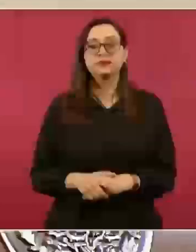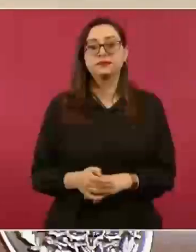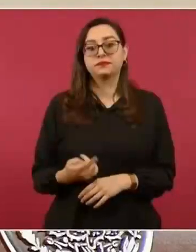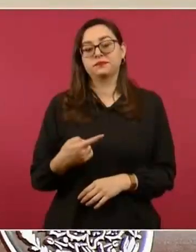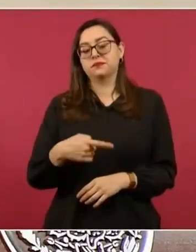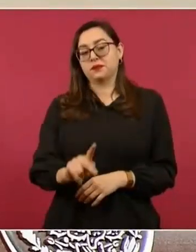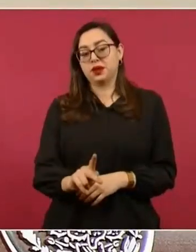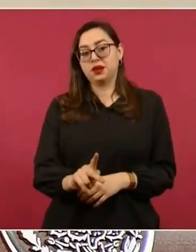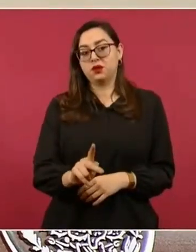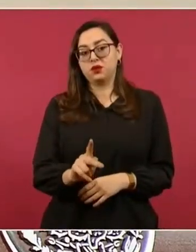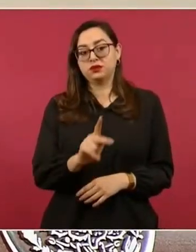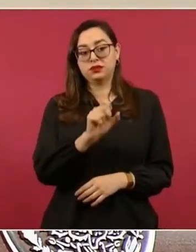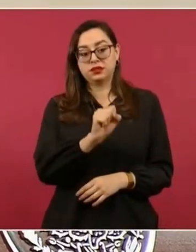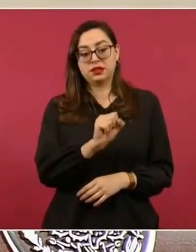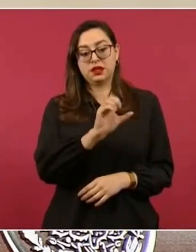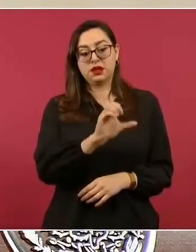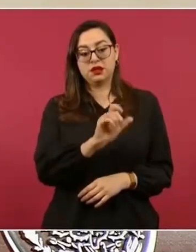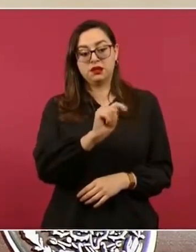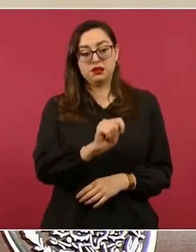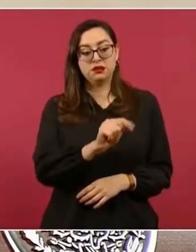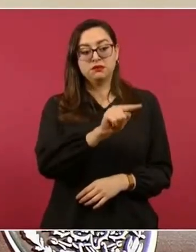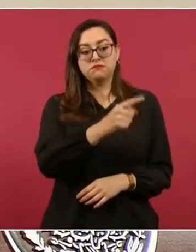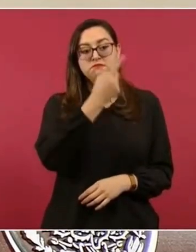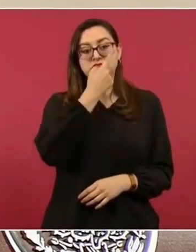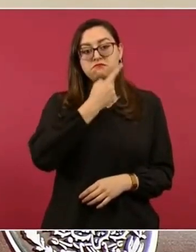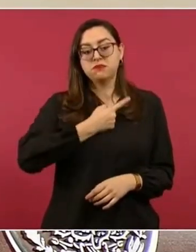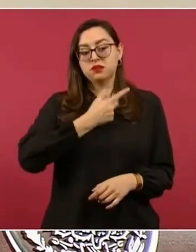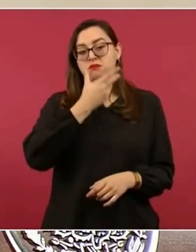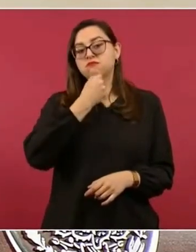y los que participan